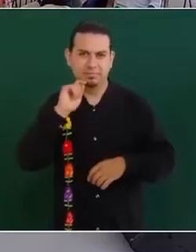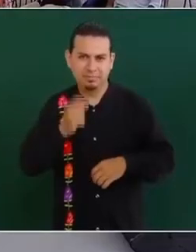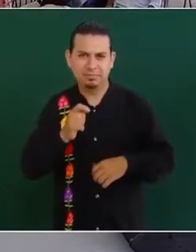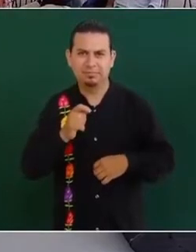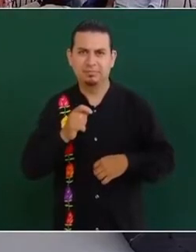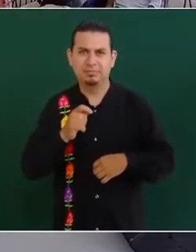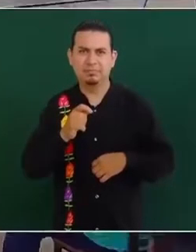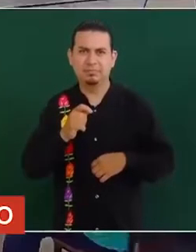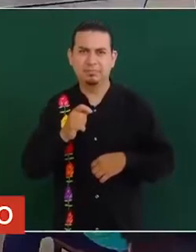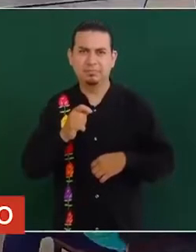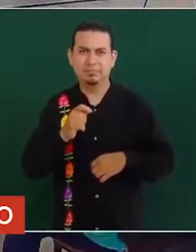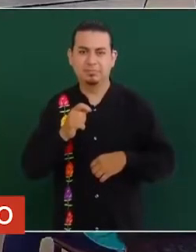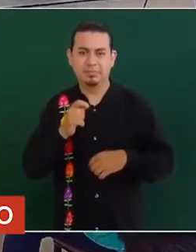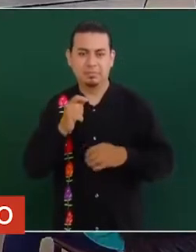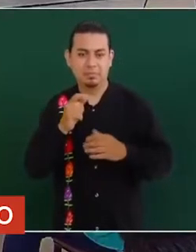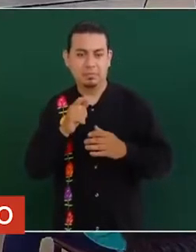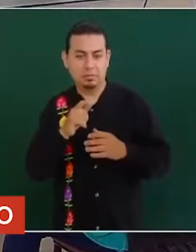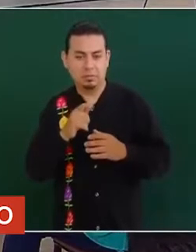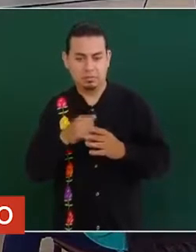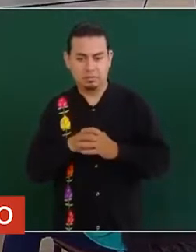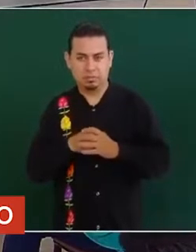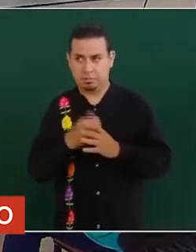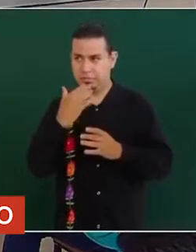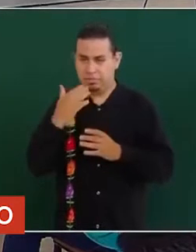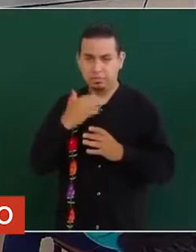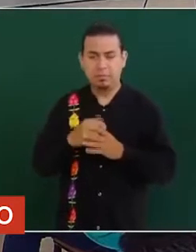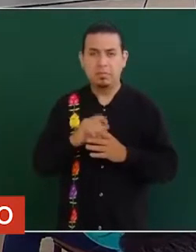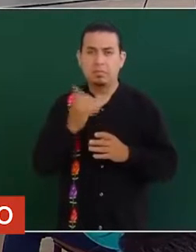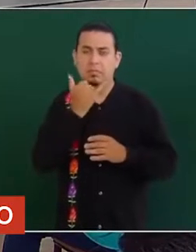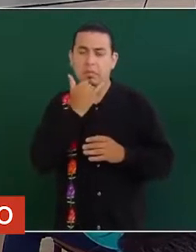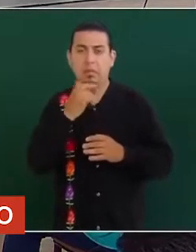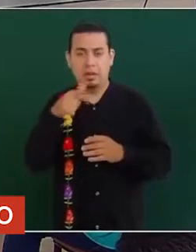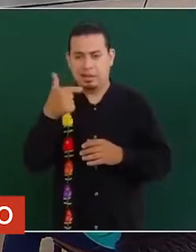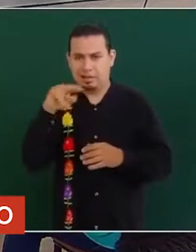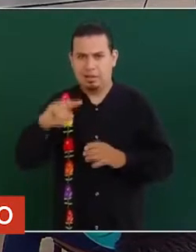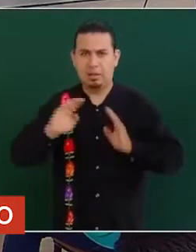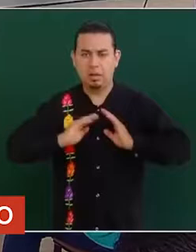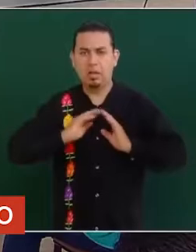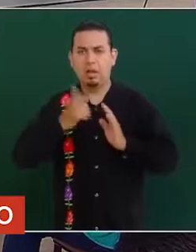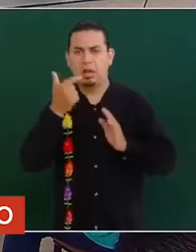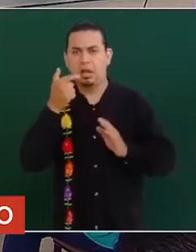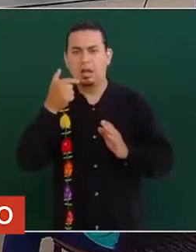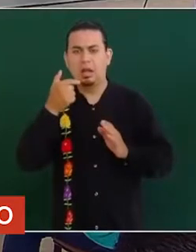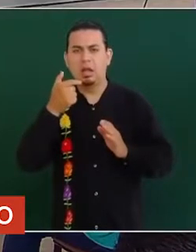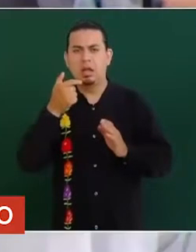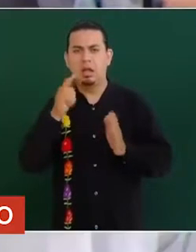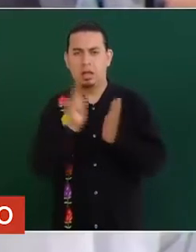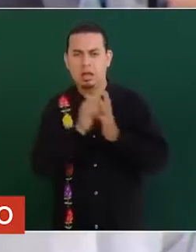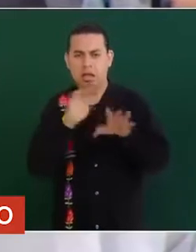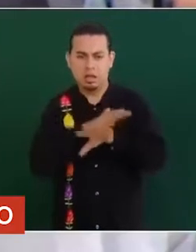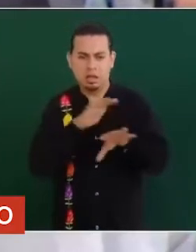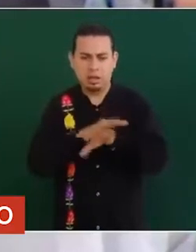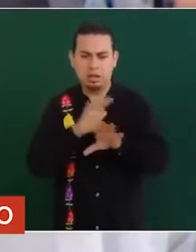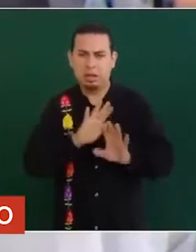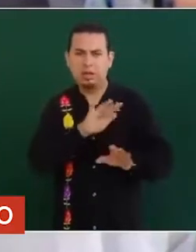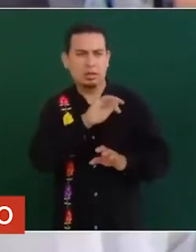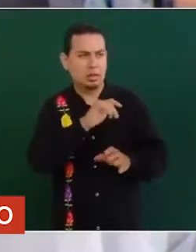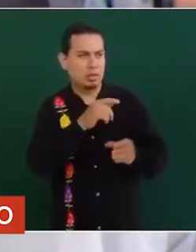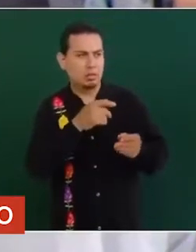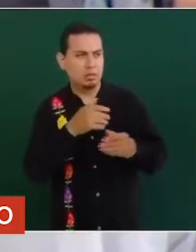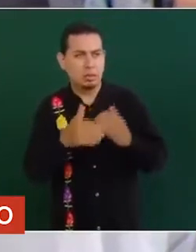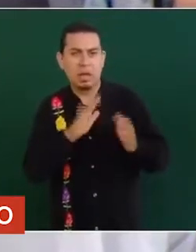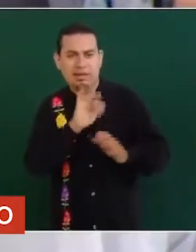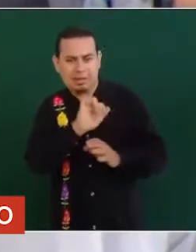para sacar estas reformas, la reforma electoral, la reforma de la Guardia Nacional que dice PRI, PAN, PRD, ¿no pasan? Sí, no, es que